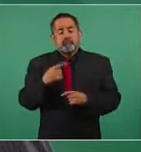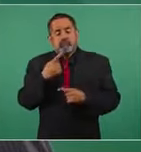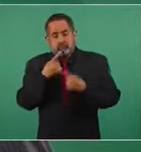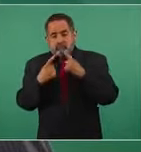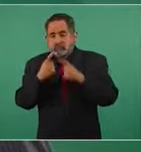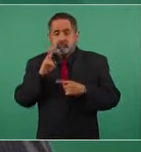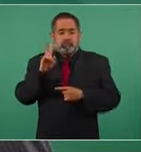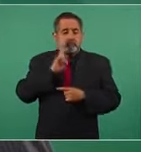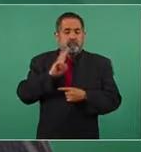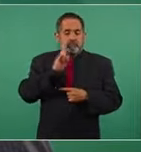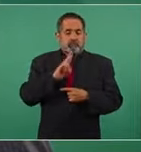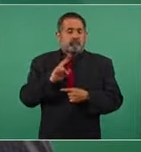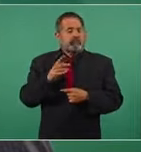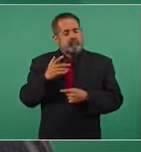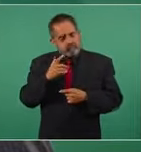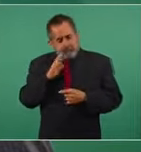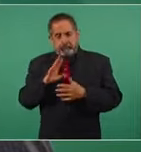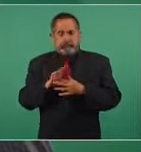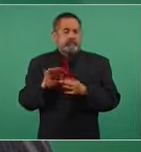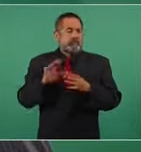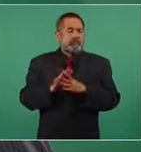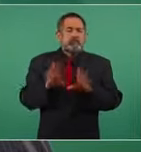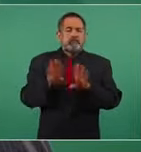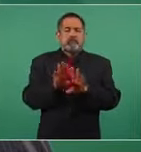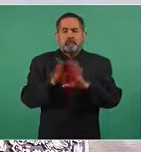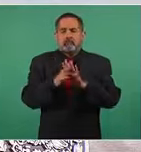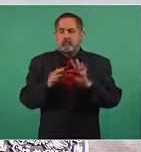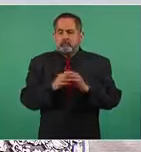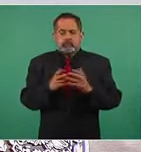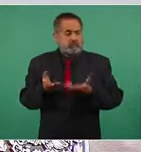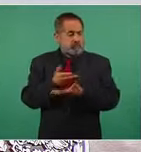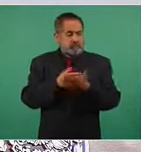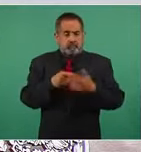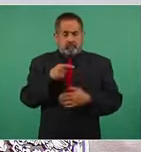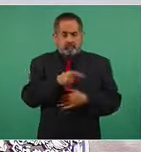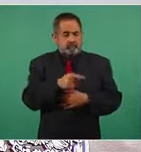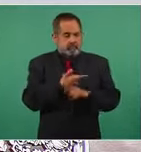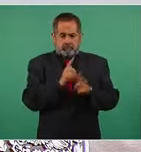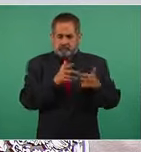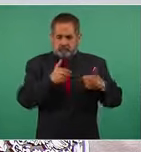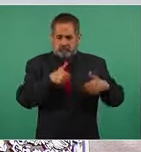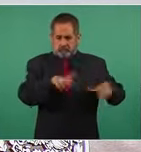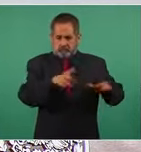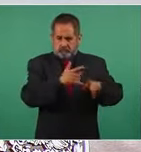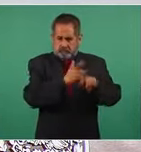buscando que se les libere